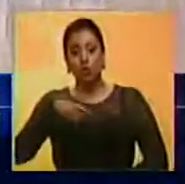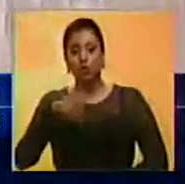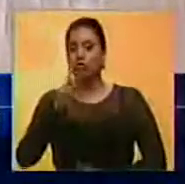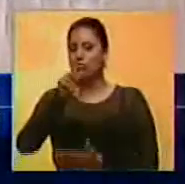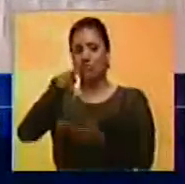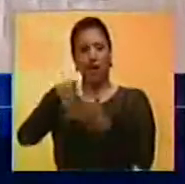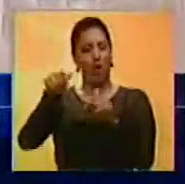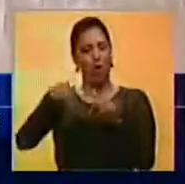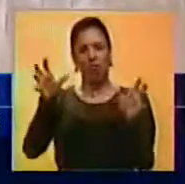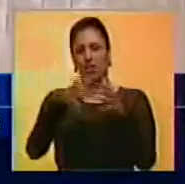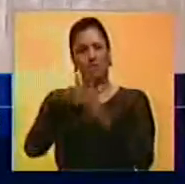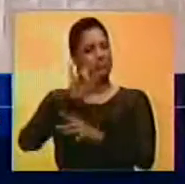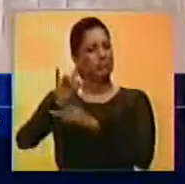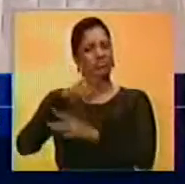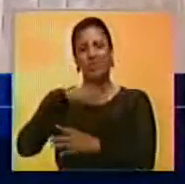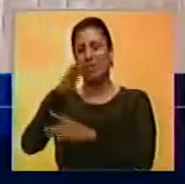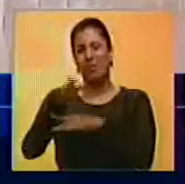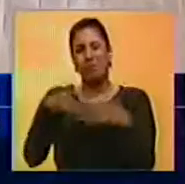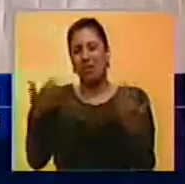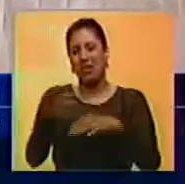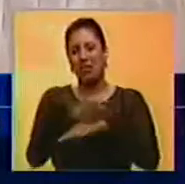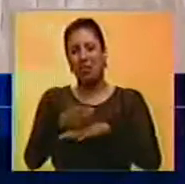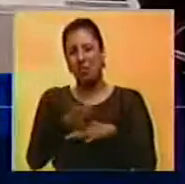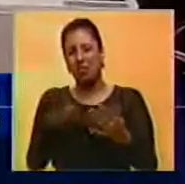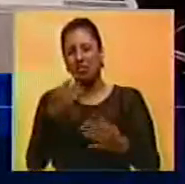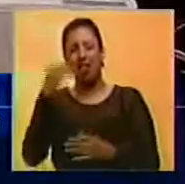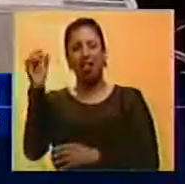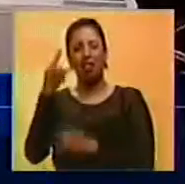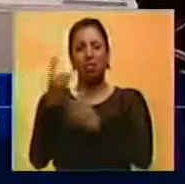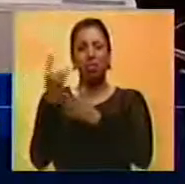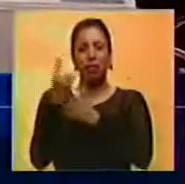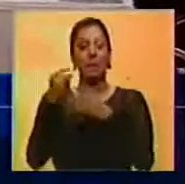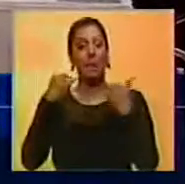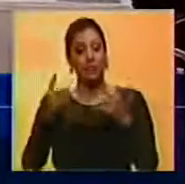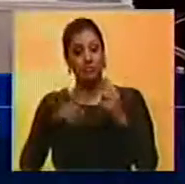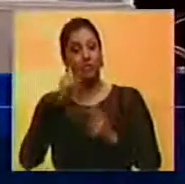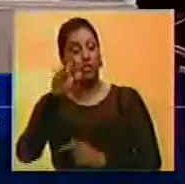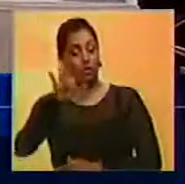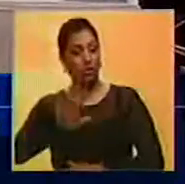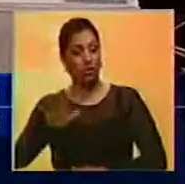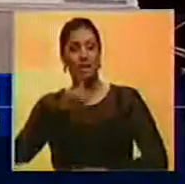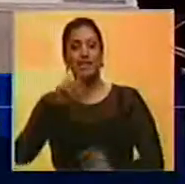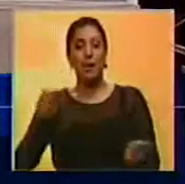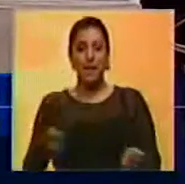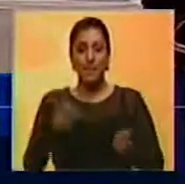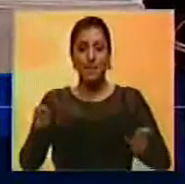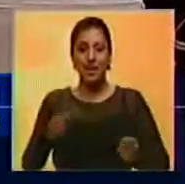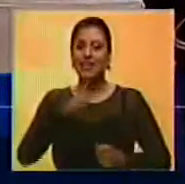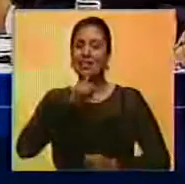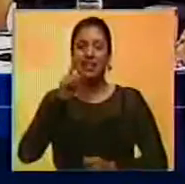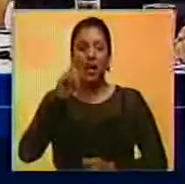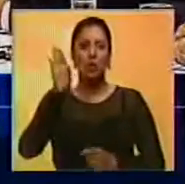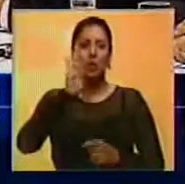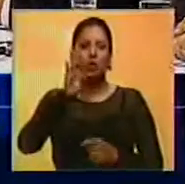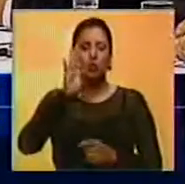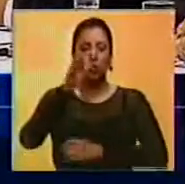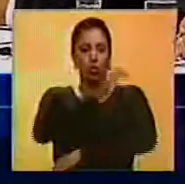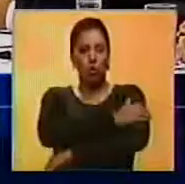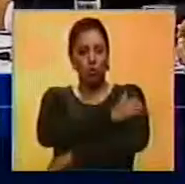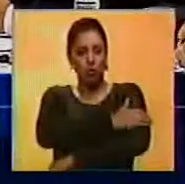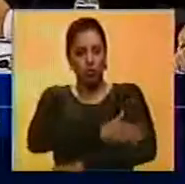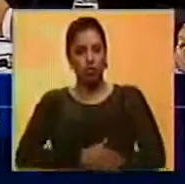reunión pautada para hoy con los representantes del gobierno. Además, rechazó lo que considera una campaña para promover fisuras en la